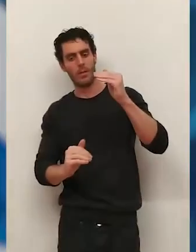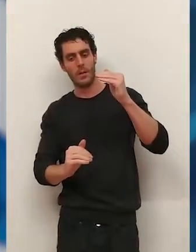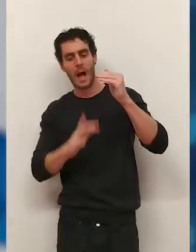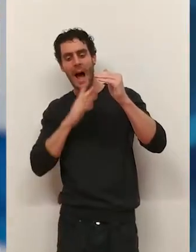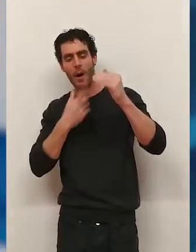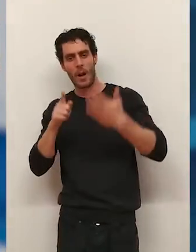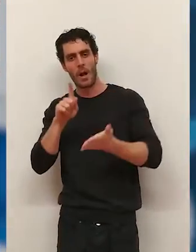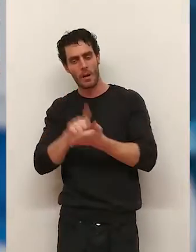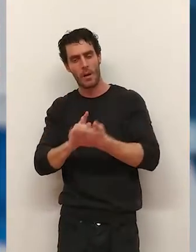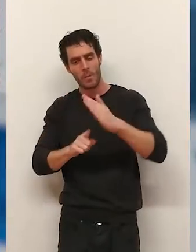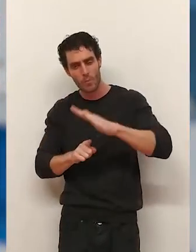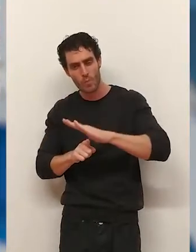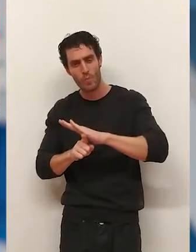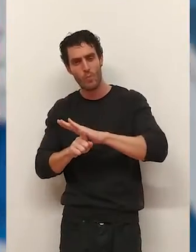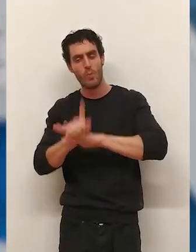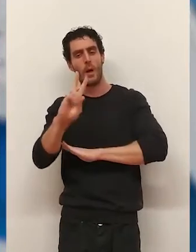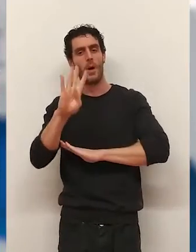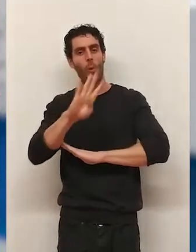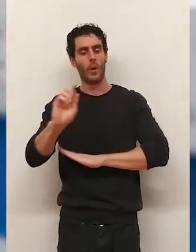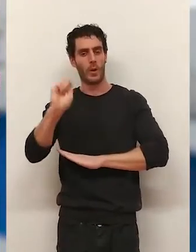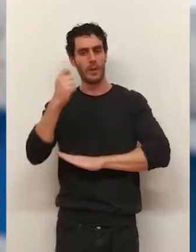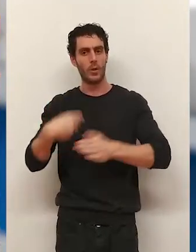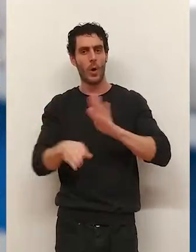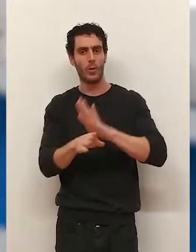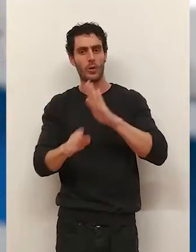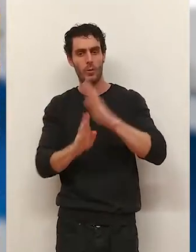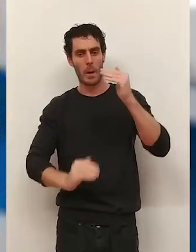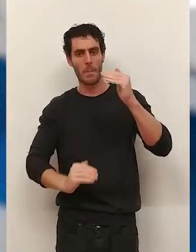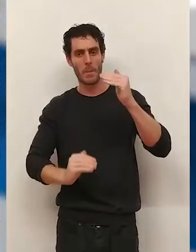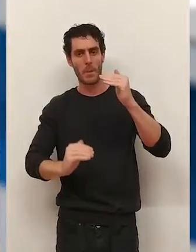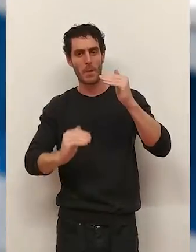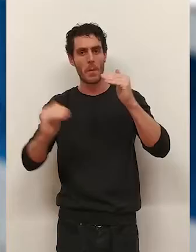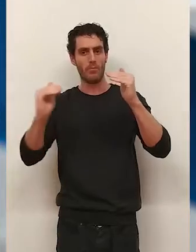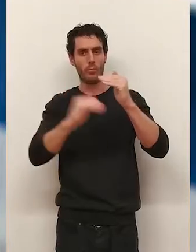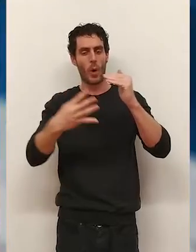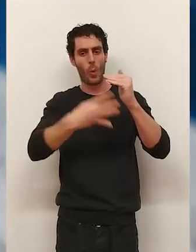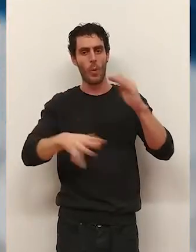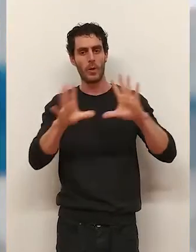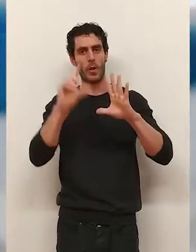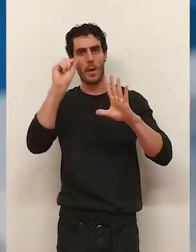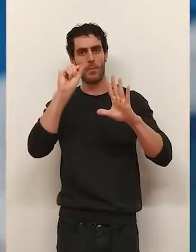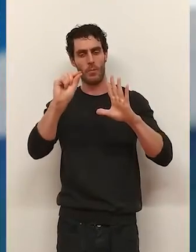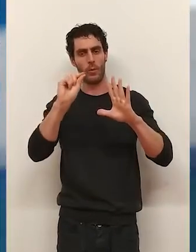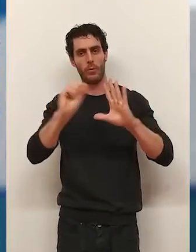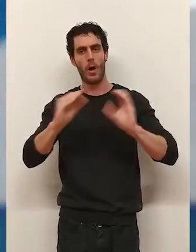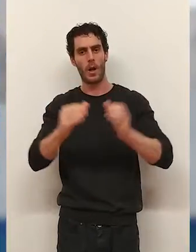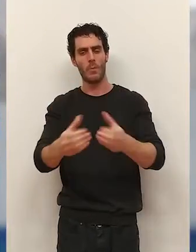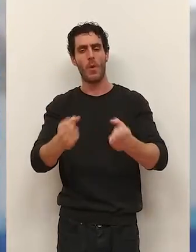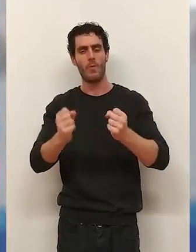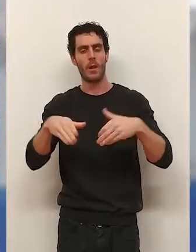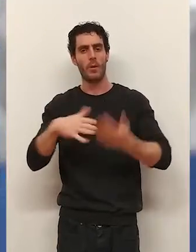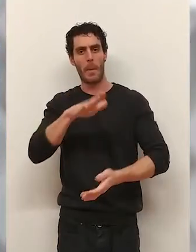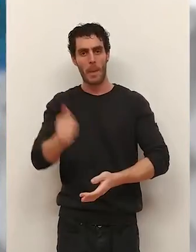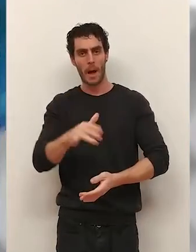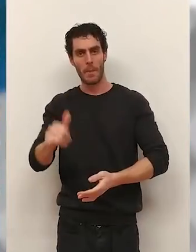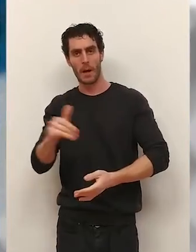pero ahora han reconducido la situación encadenando cuatro victorias consecutivas y ubicándose cuartos con 10 puntos. El conjunto se ha hecho fuerte a